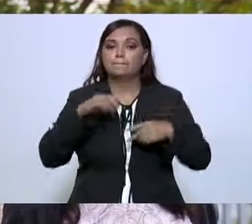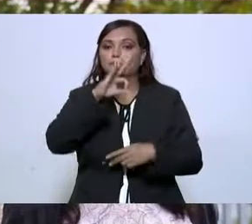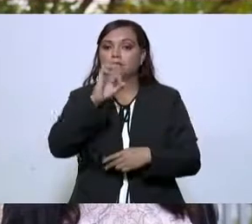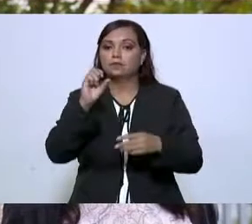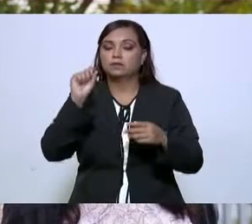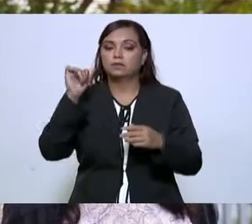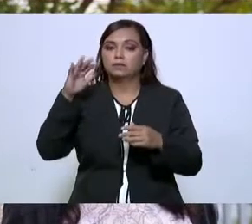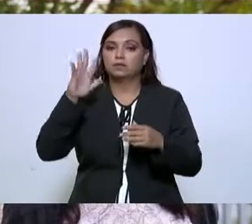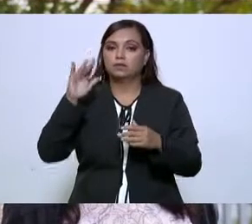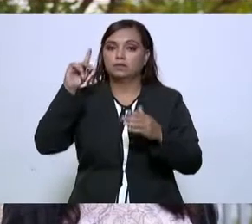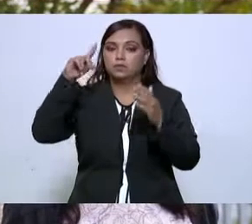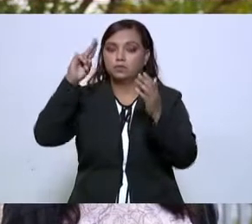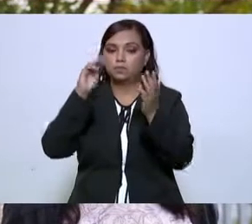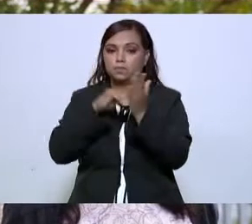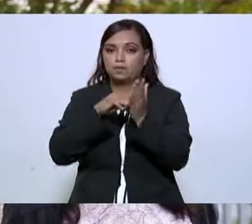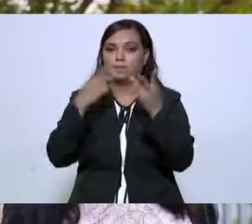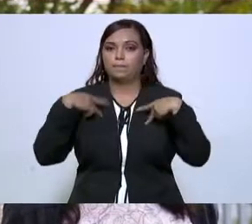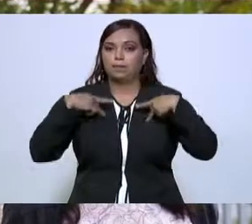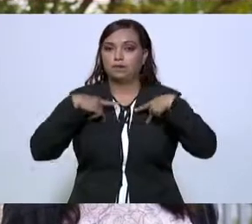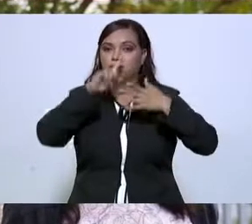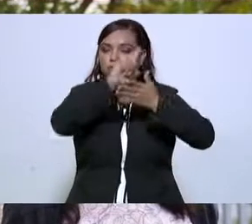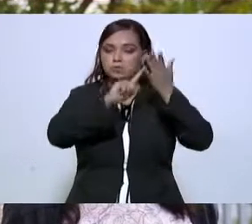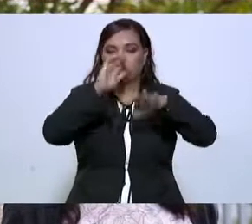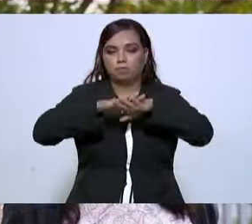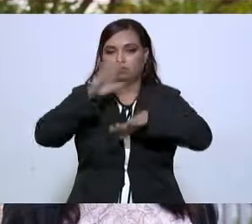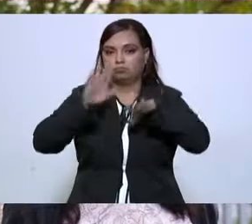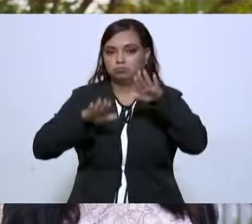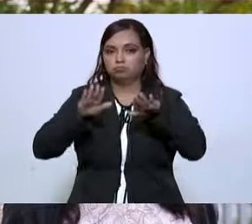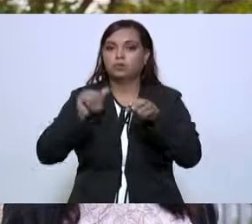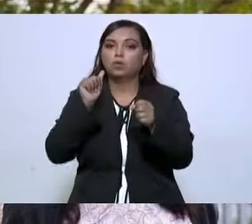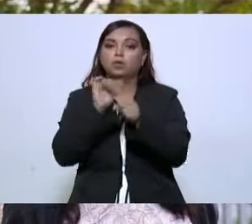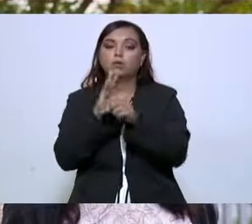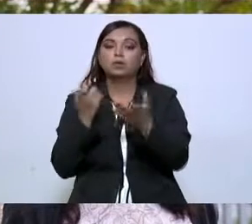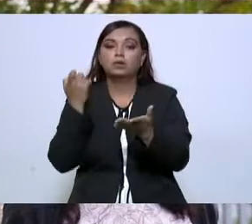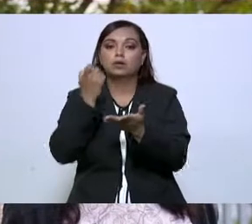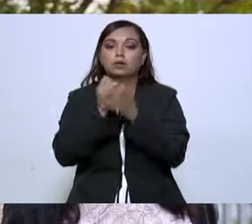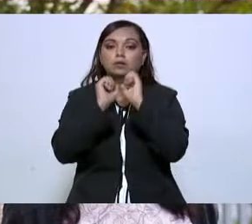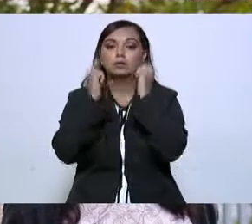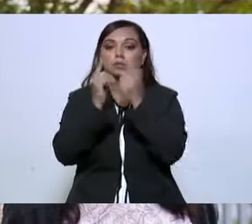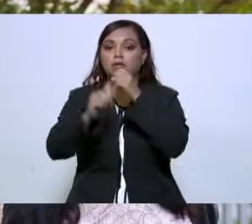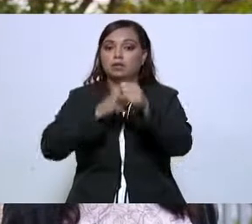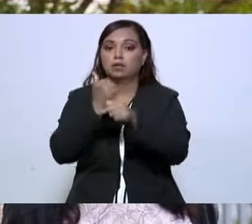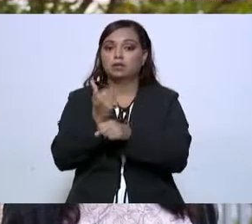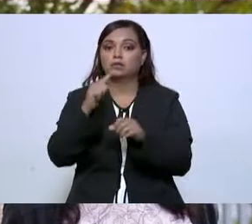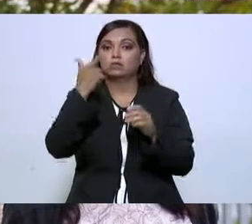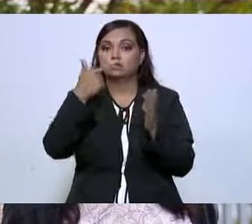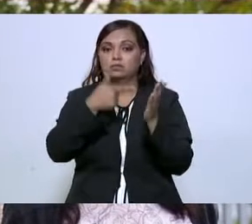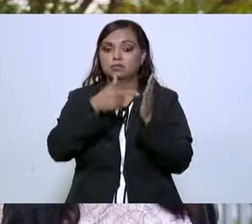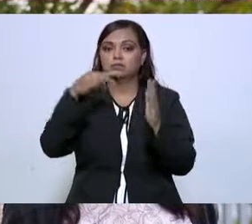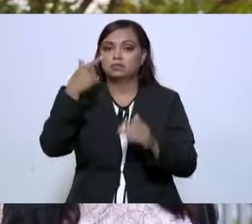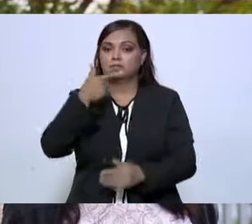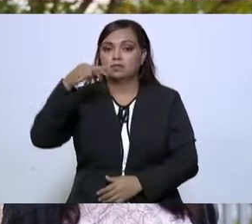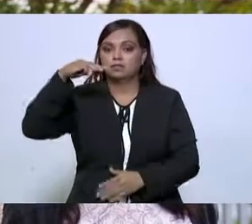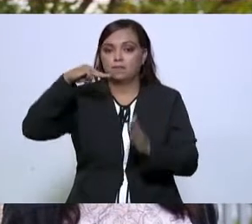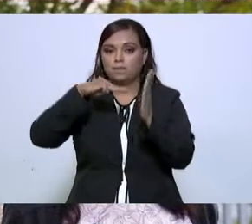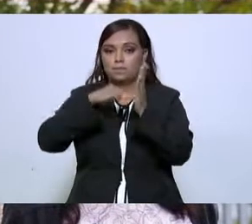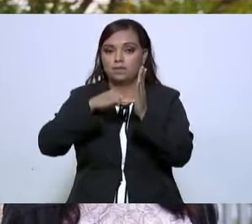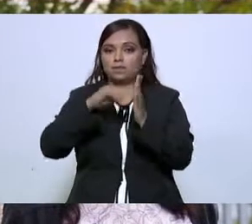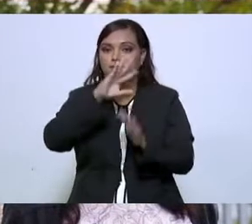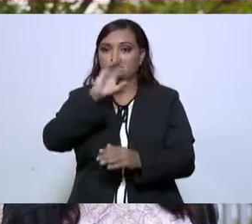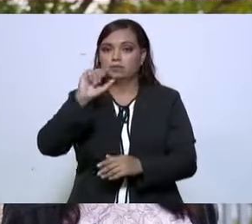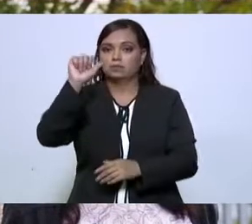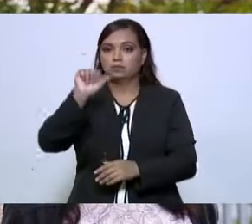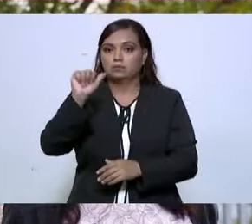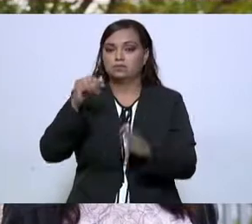348 derechohabientes y beneficiarios, con una inversión social anual de 7 mil 516